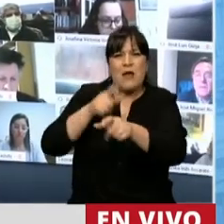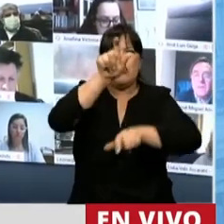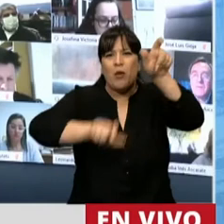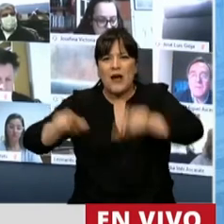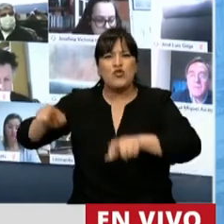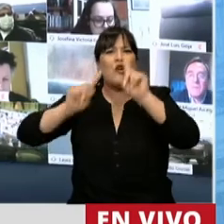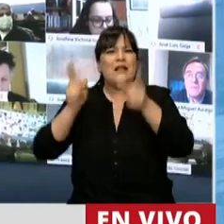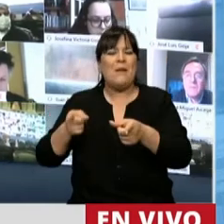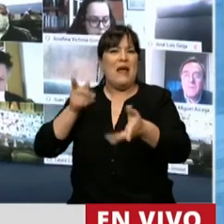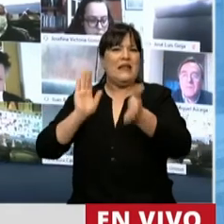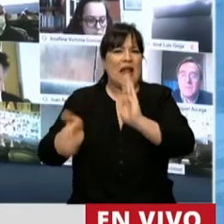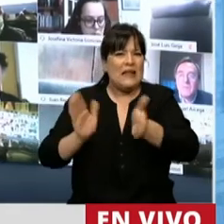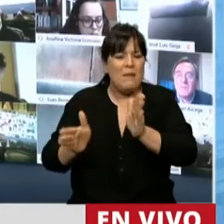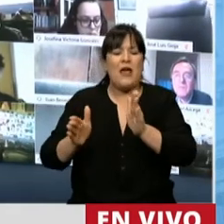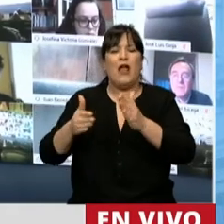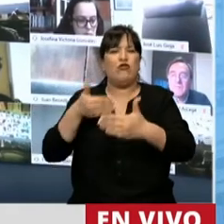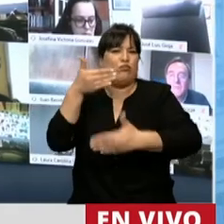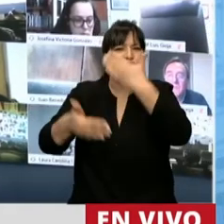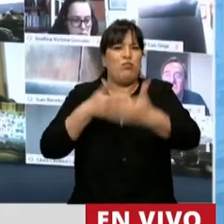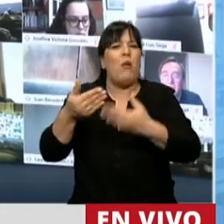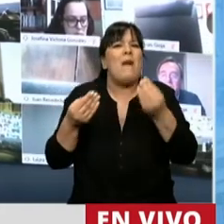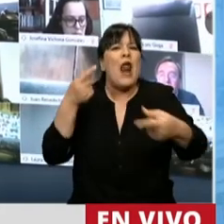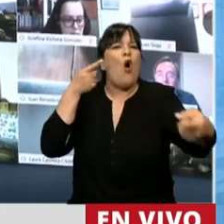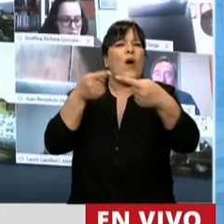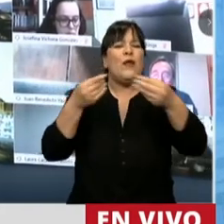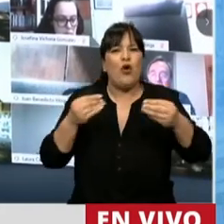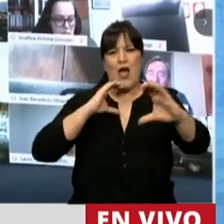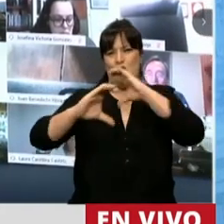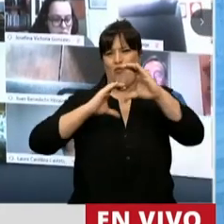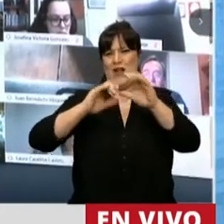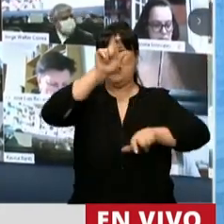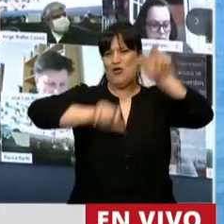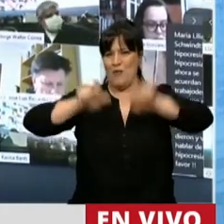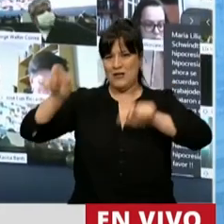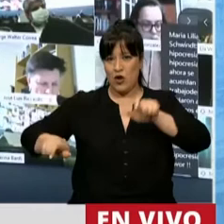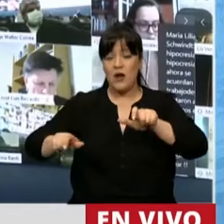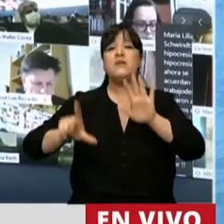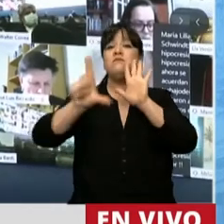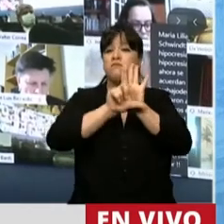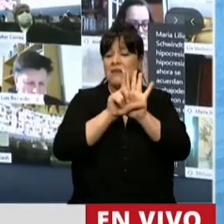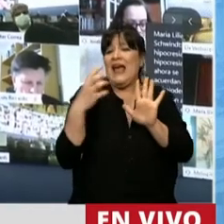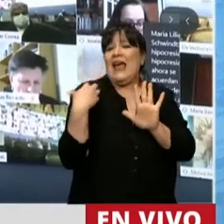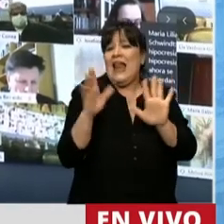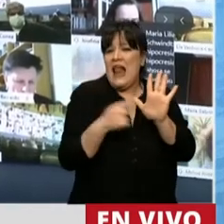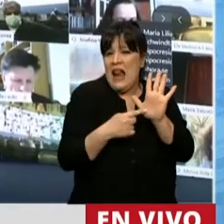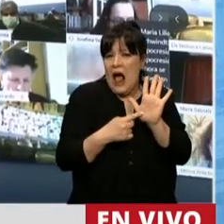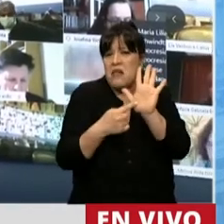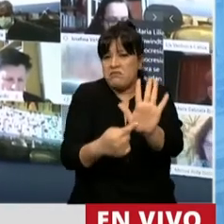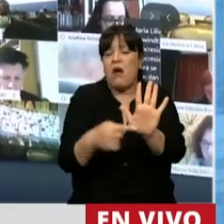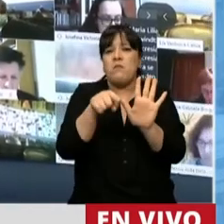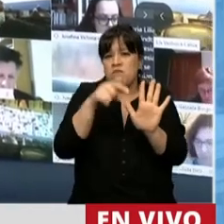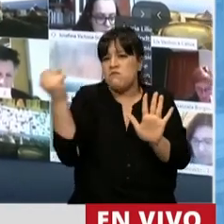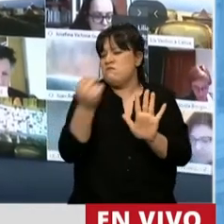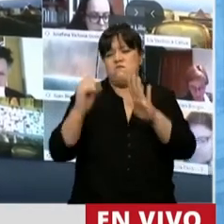y rehabilitación de las patologías de la comunicación humana. Lo más importante, se genera un marco legal general para una actividad de vital